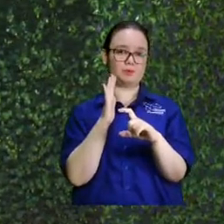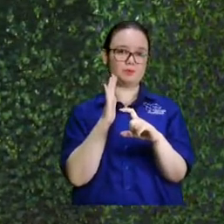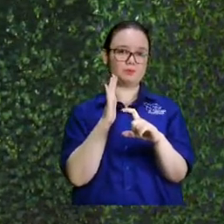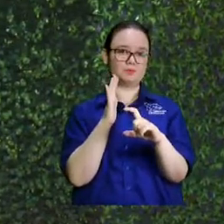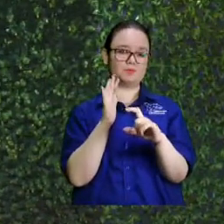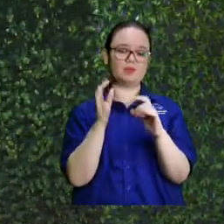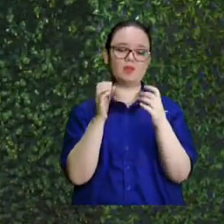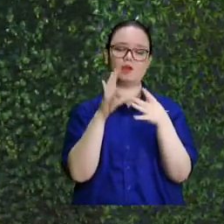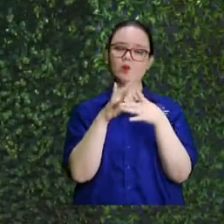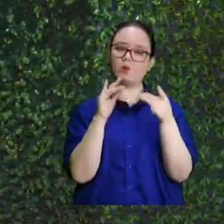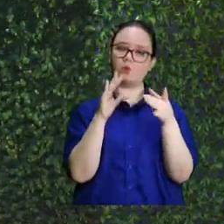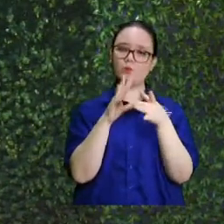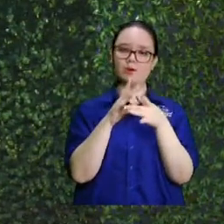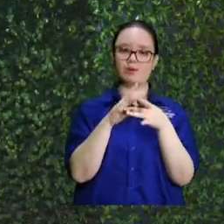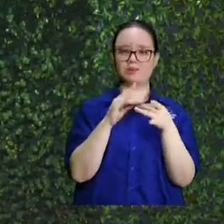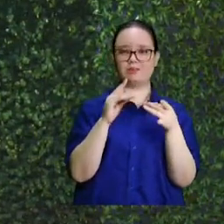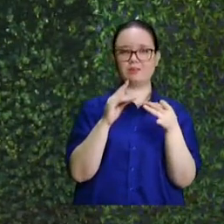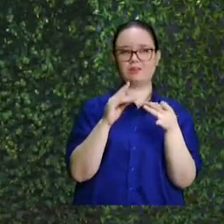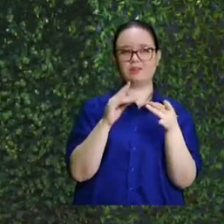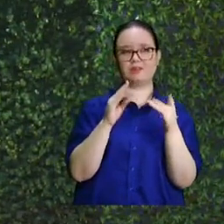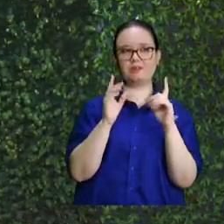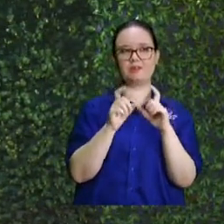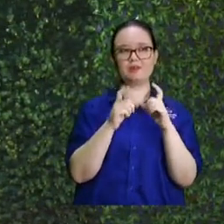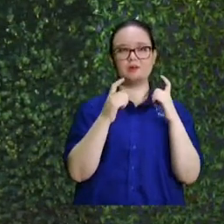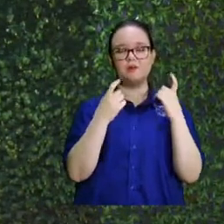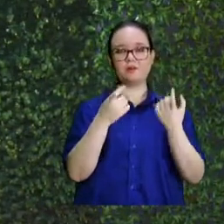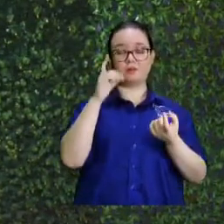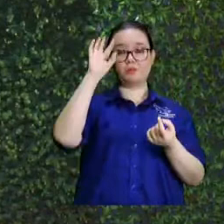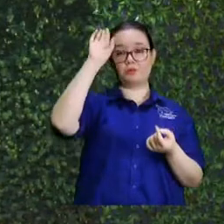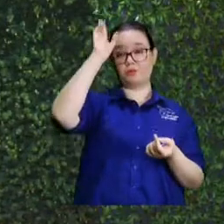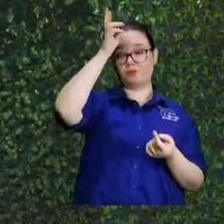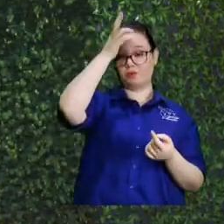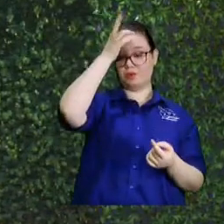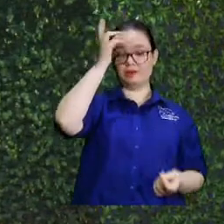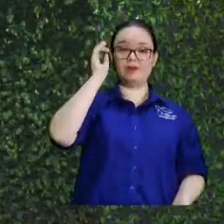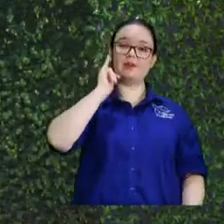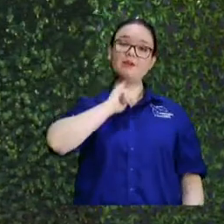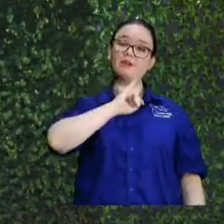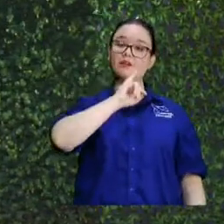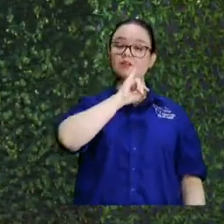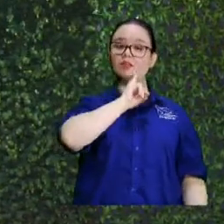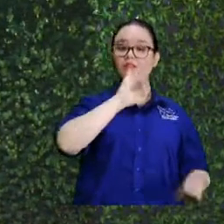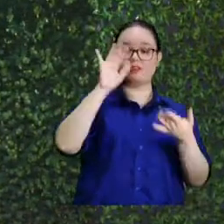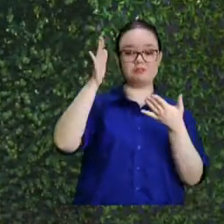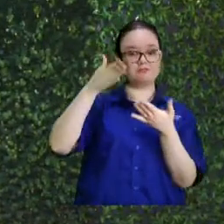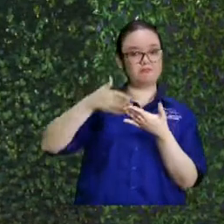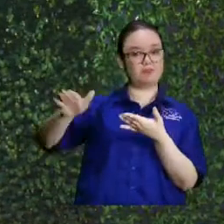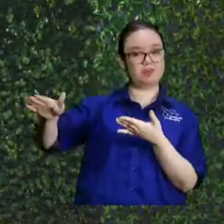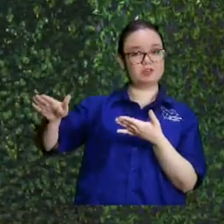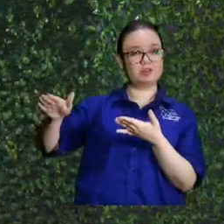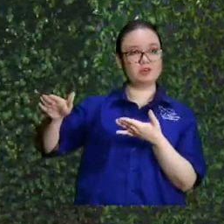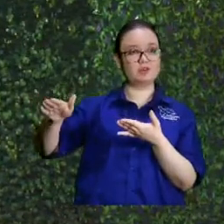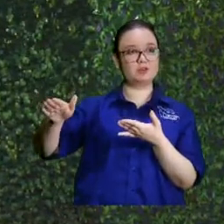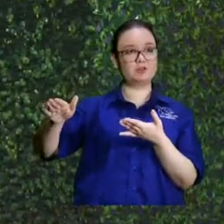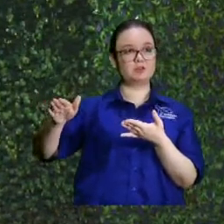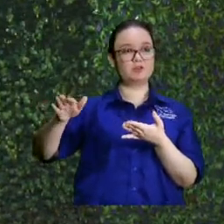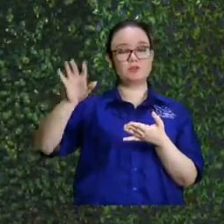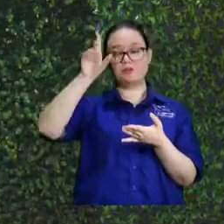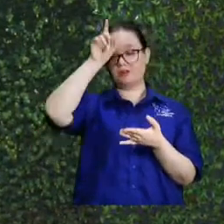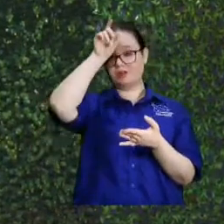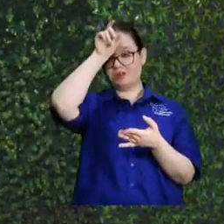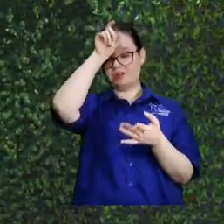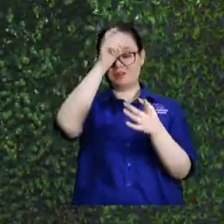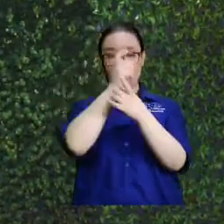narra es la destitución de los reyes de Israel, de Jerusalén. Cómo llegó el rey de Egipto,